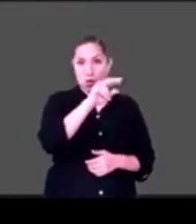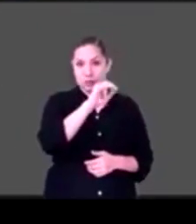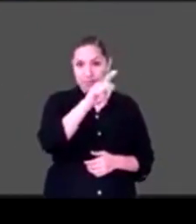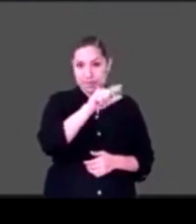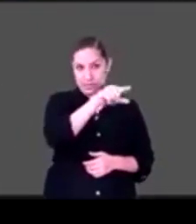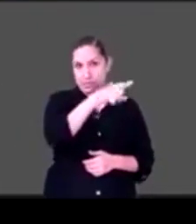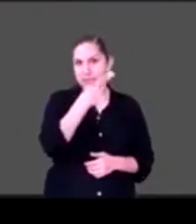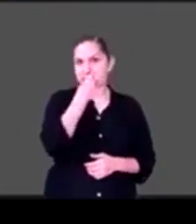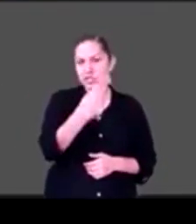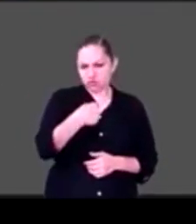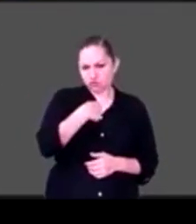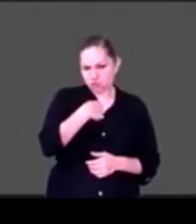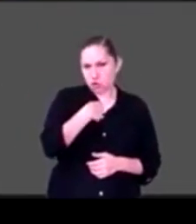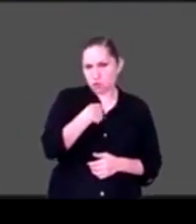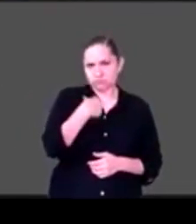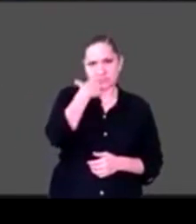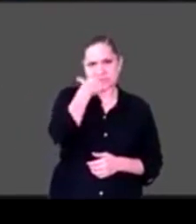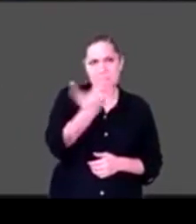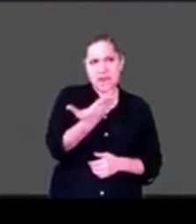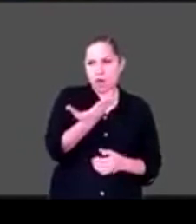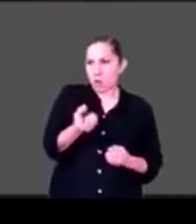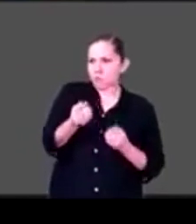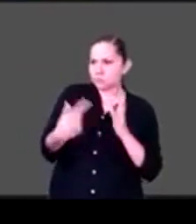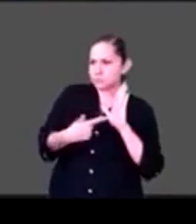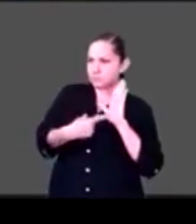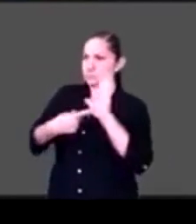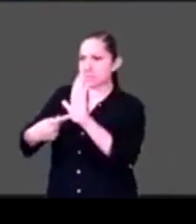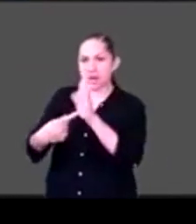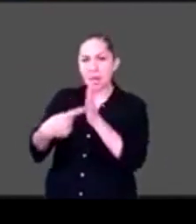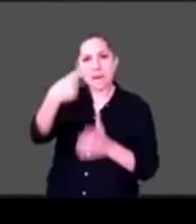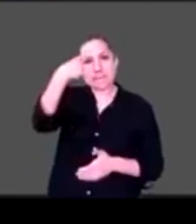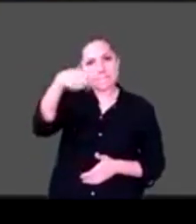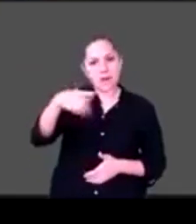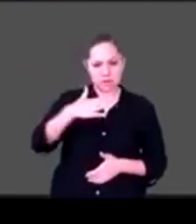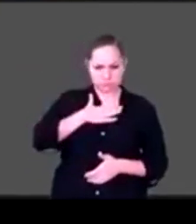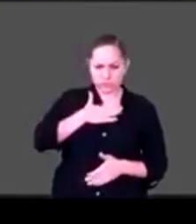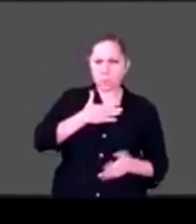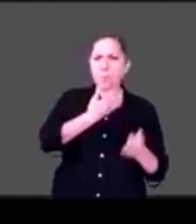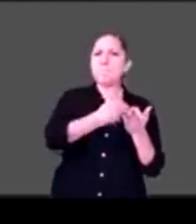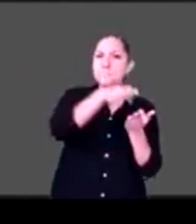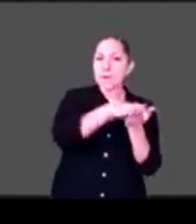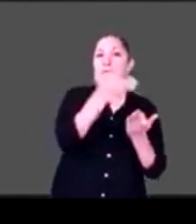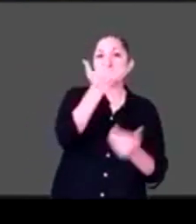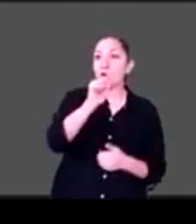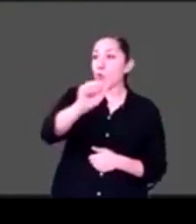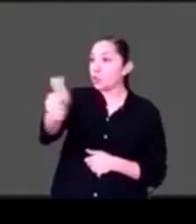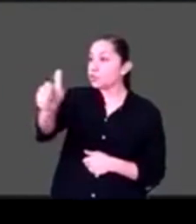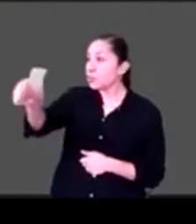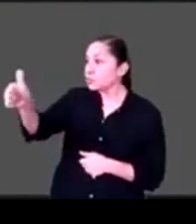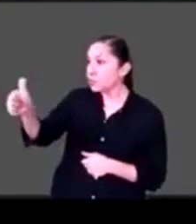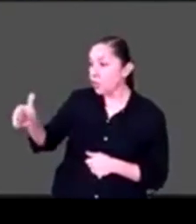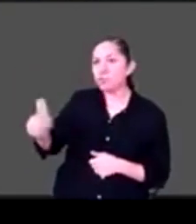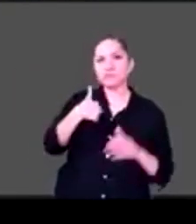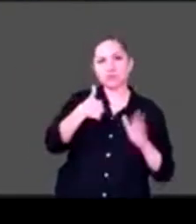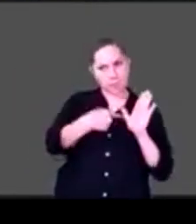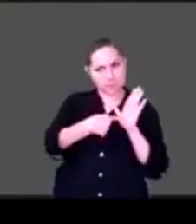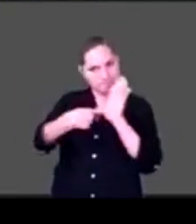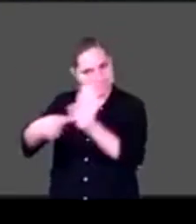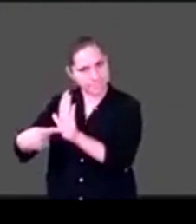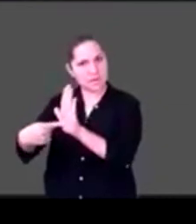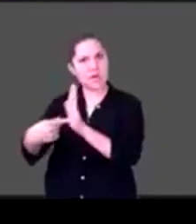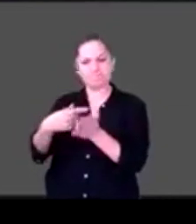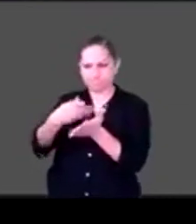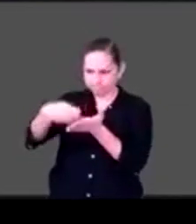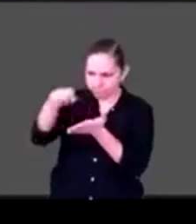enseñar a otros a ser valiente. Ese regalo de esa clase que no di yo la dio Constanza